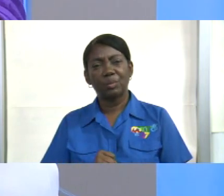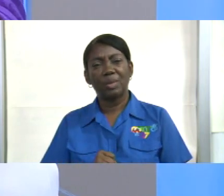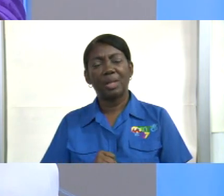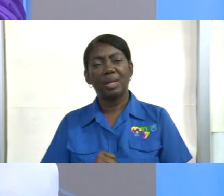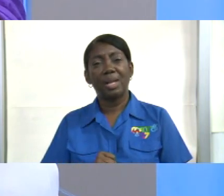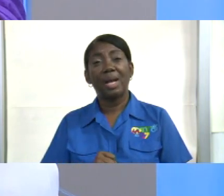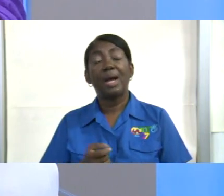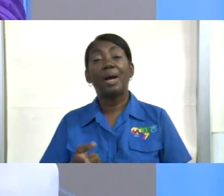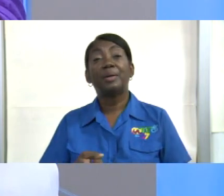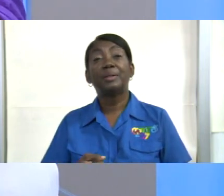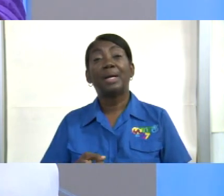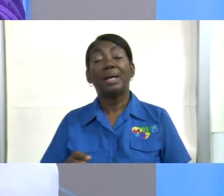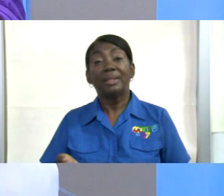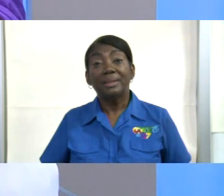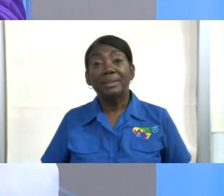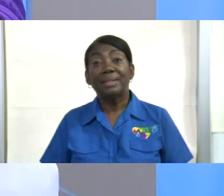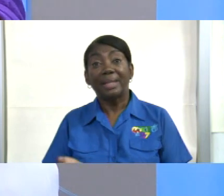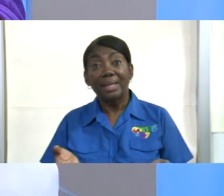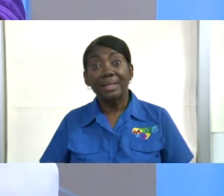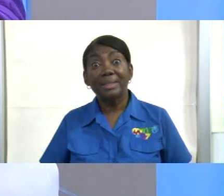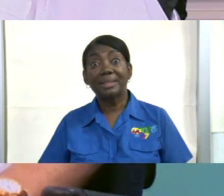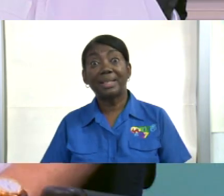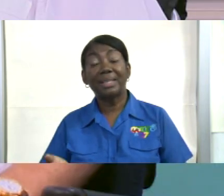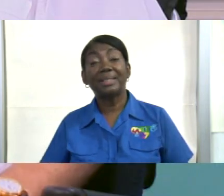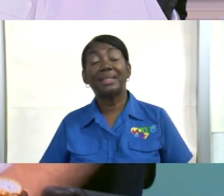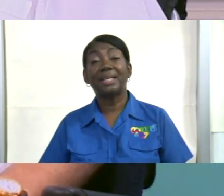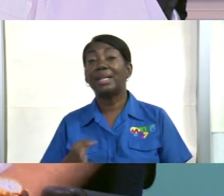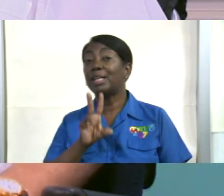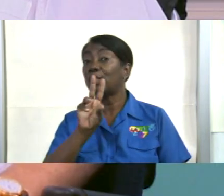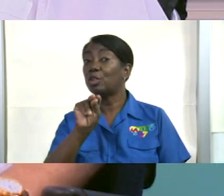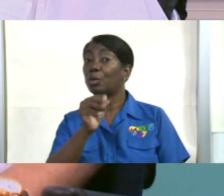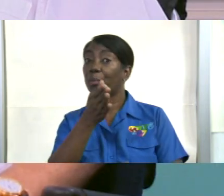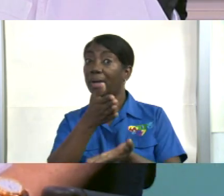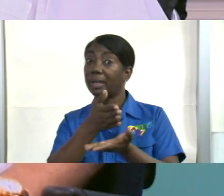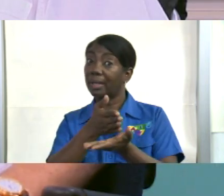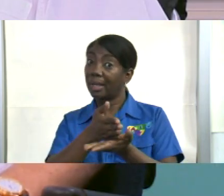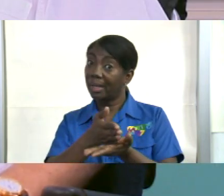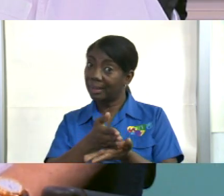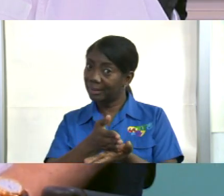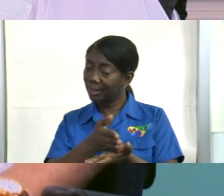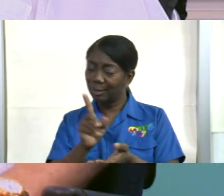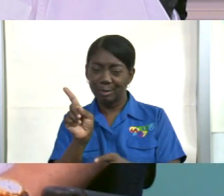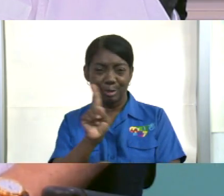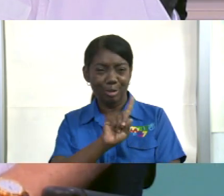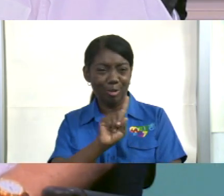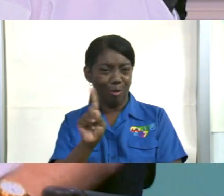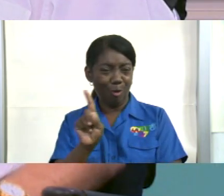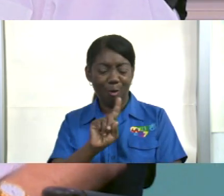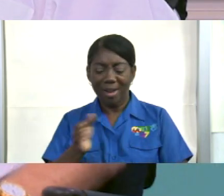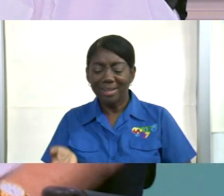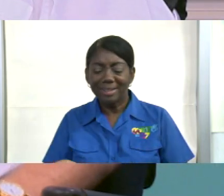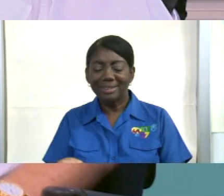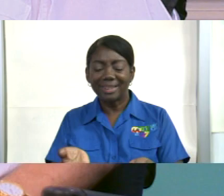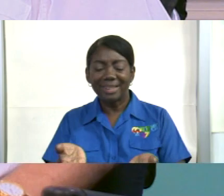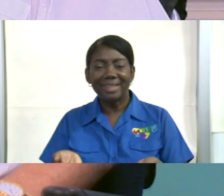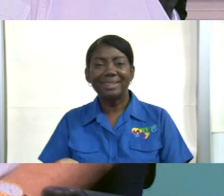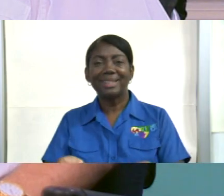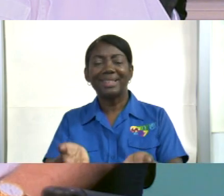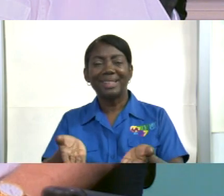es andar correcto para que no hay que detenerse sí